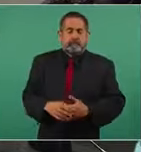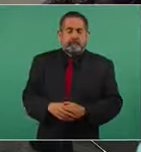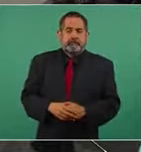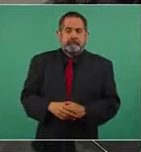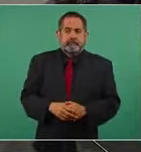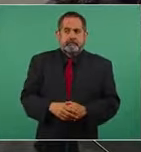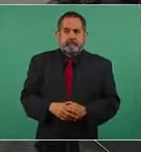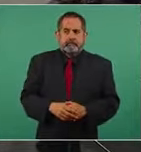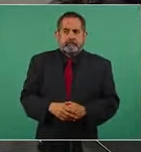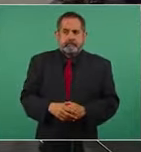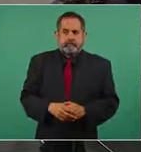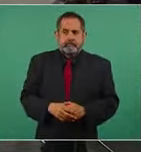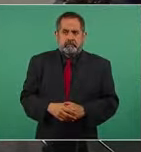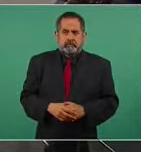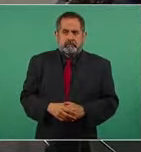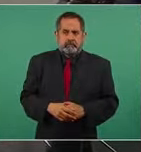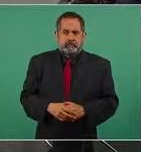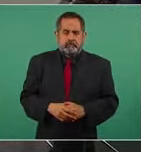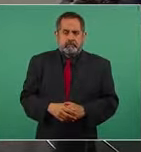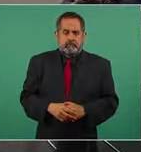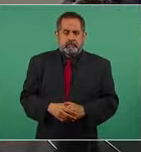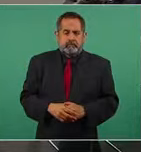Sí, esta es la recaudación.